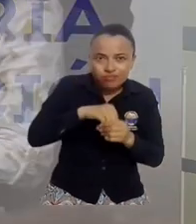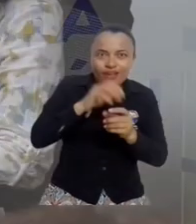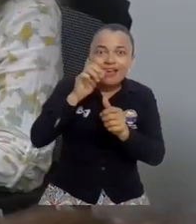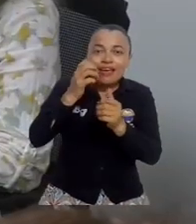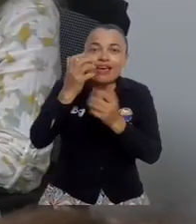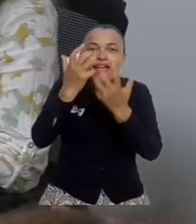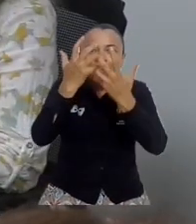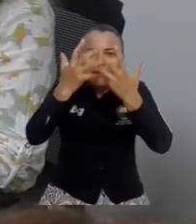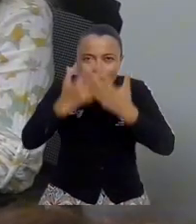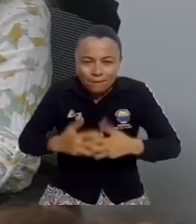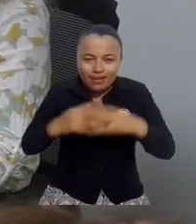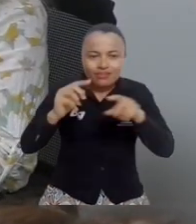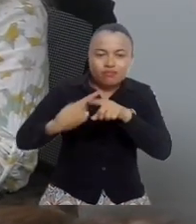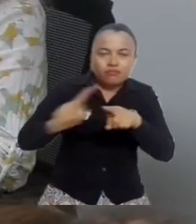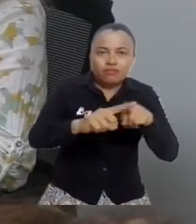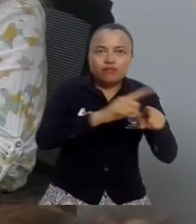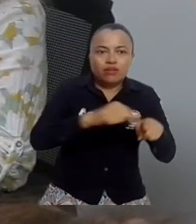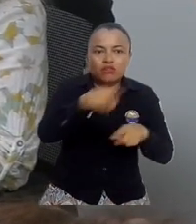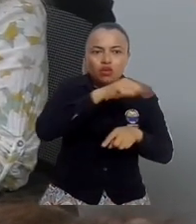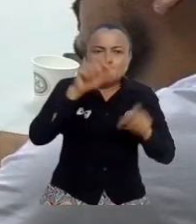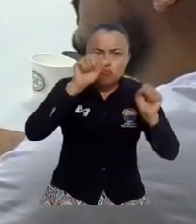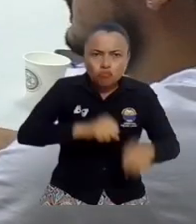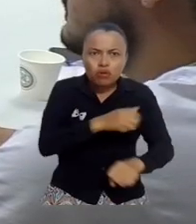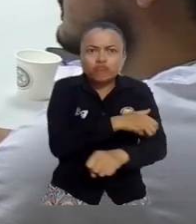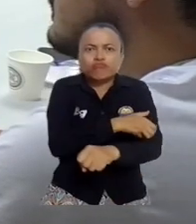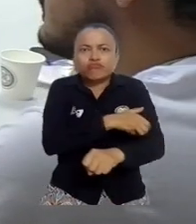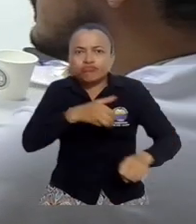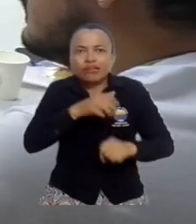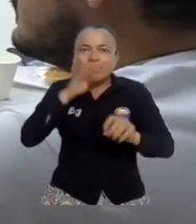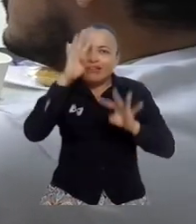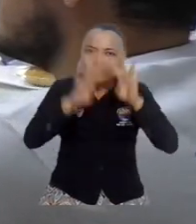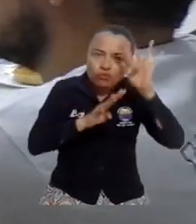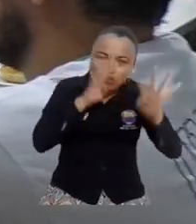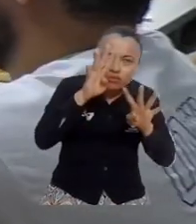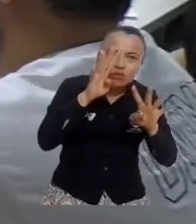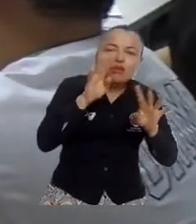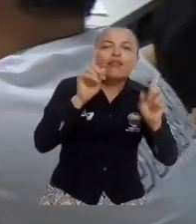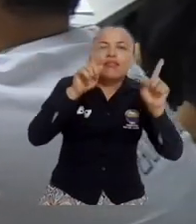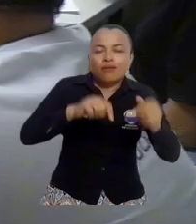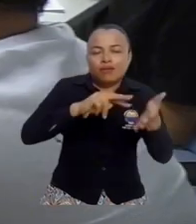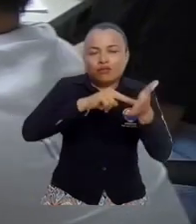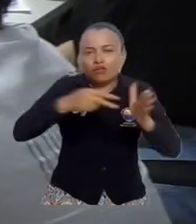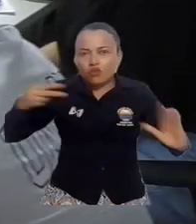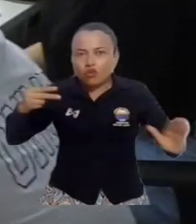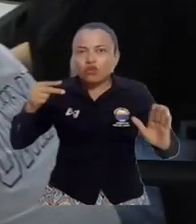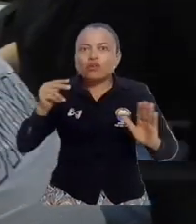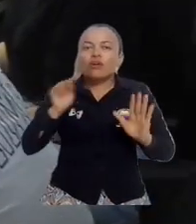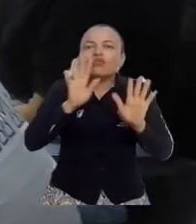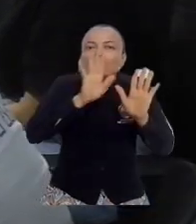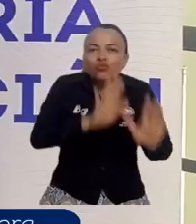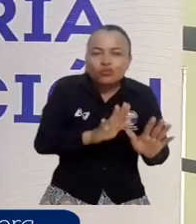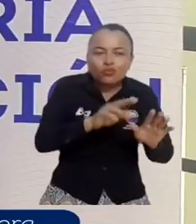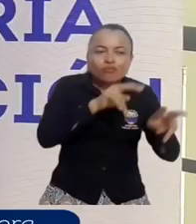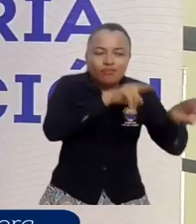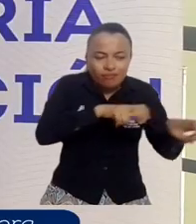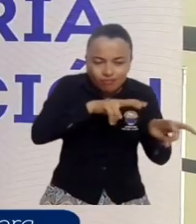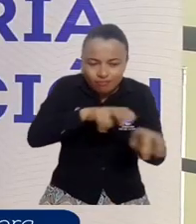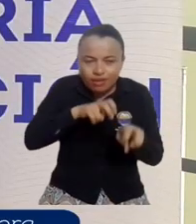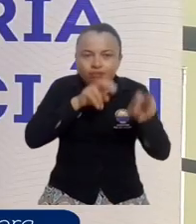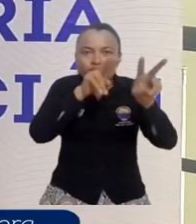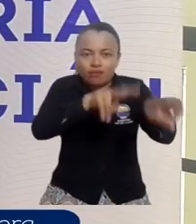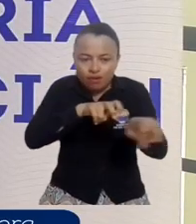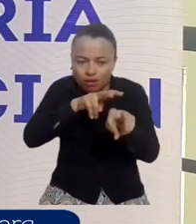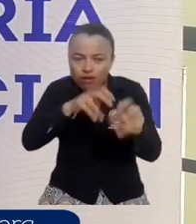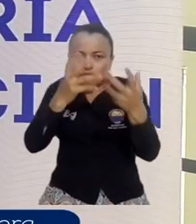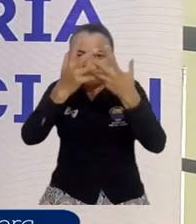al interior de las empresas las capacidades en torno a la innovación y la tecnología desde el